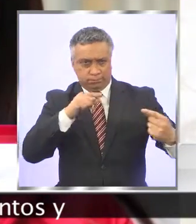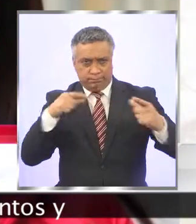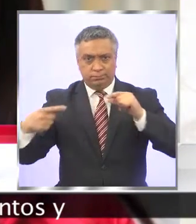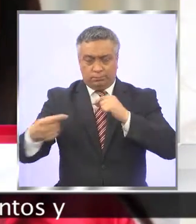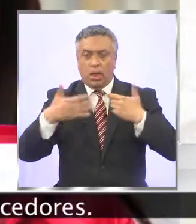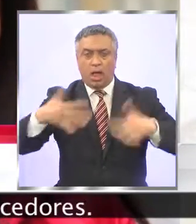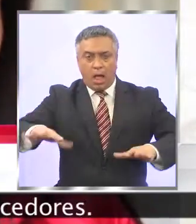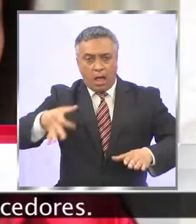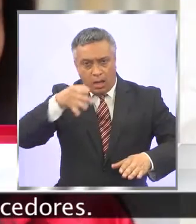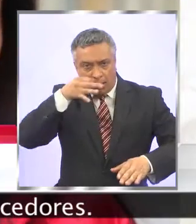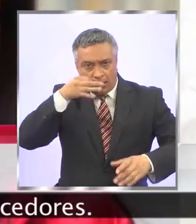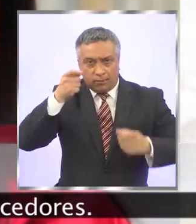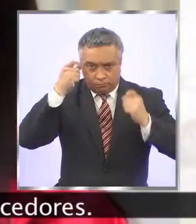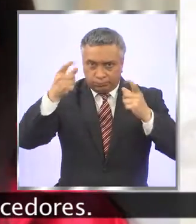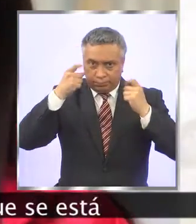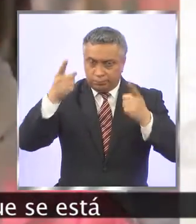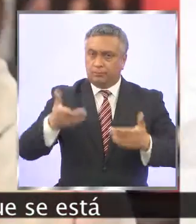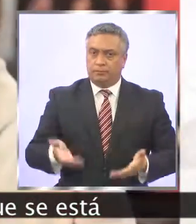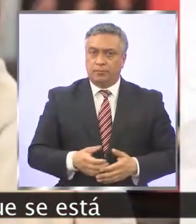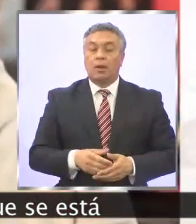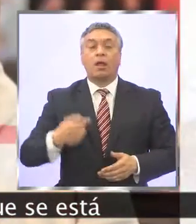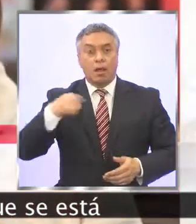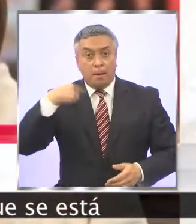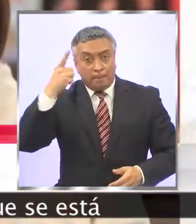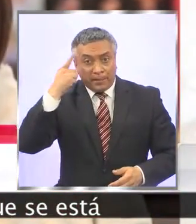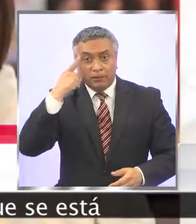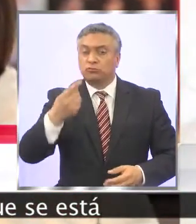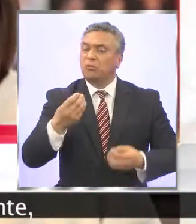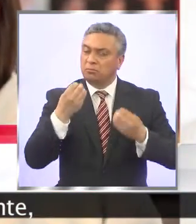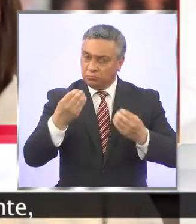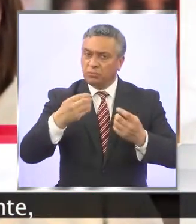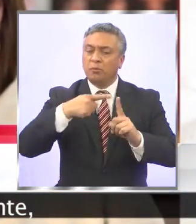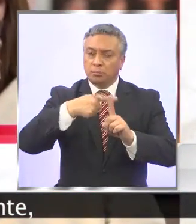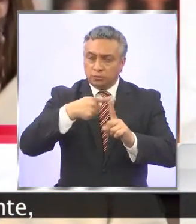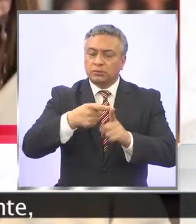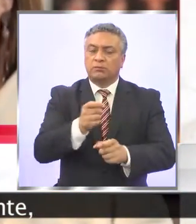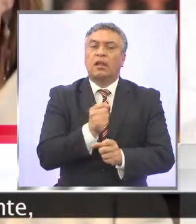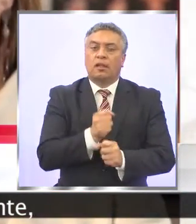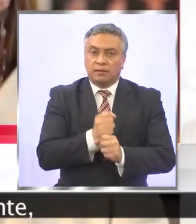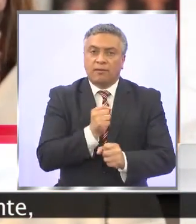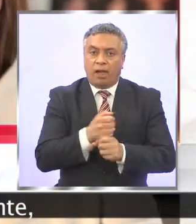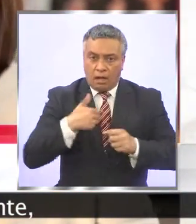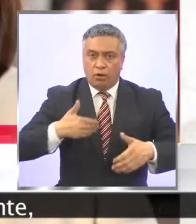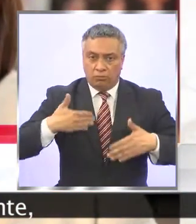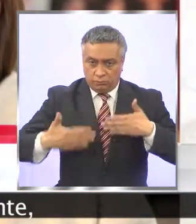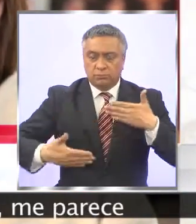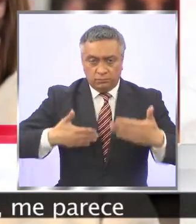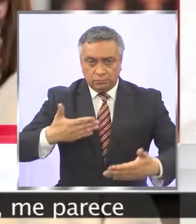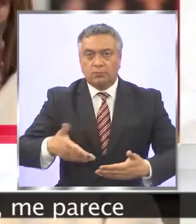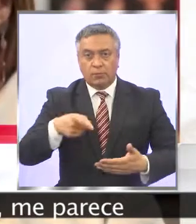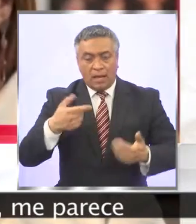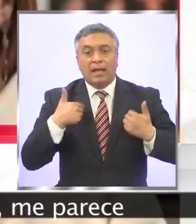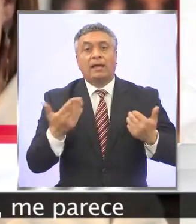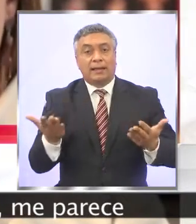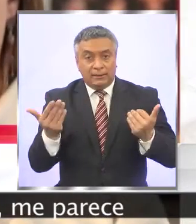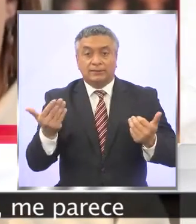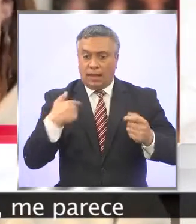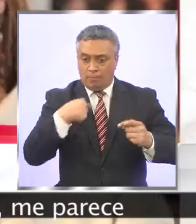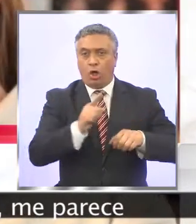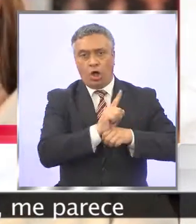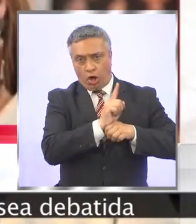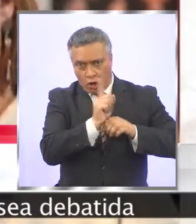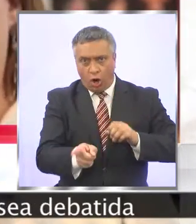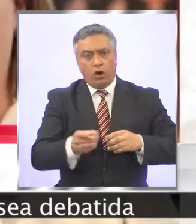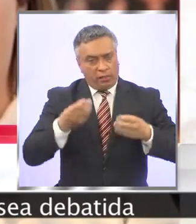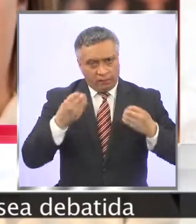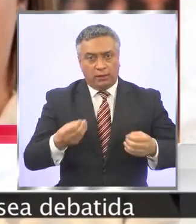conocimientos y requisitos bastantes enriquecedores. Me parece bien el trabajo que se está haciendo. Era importante. Necesitamos una ordenanza.